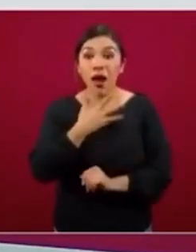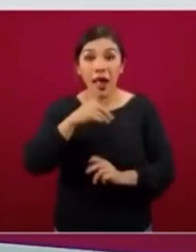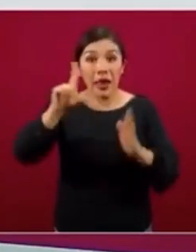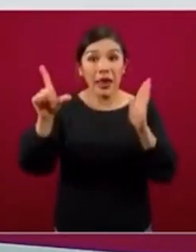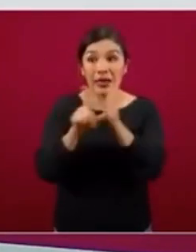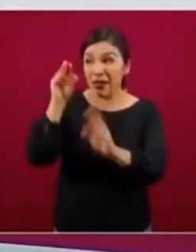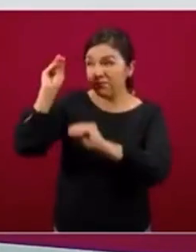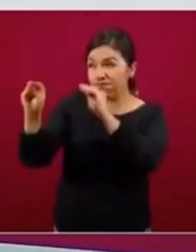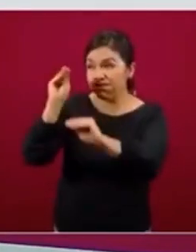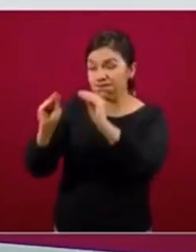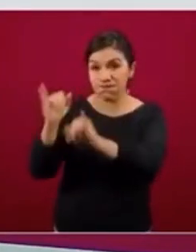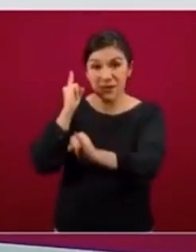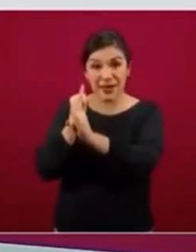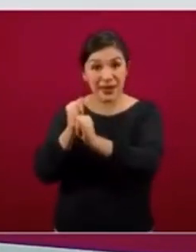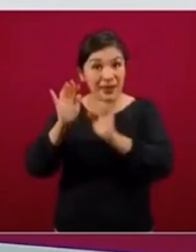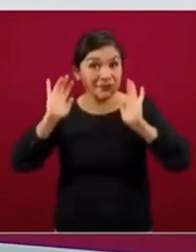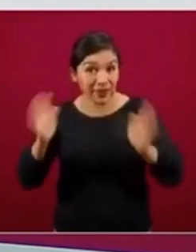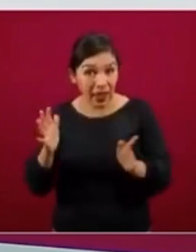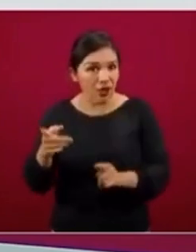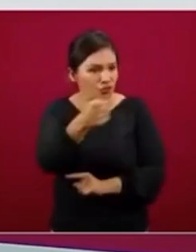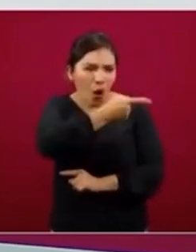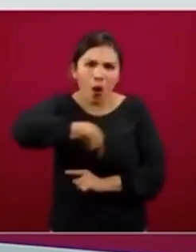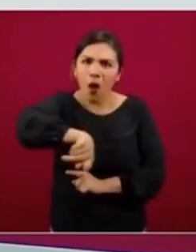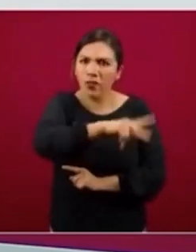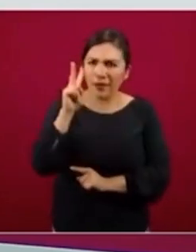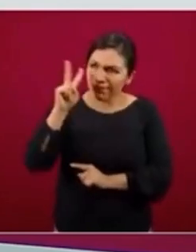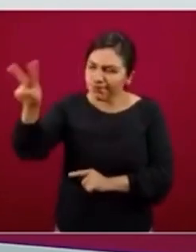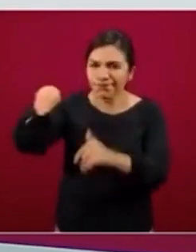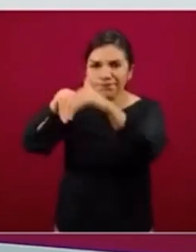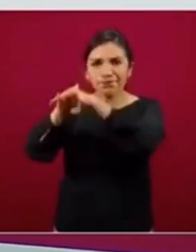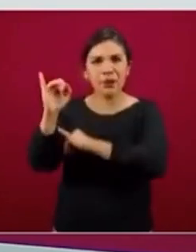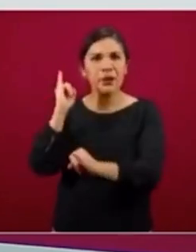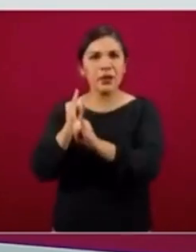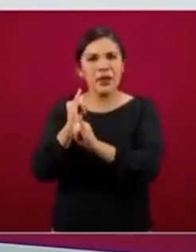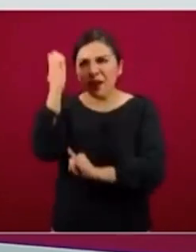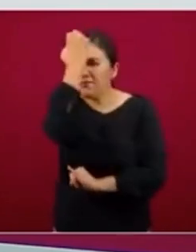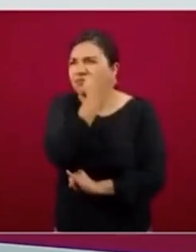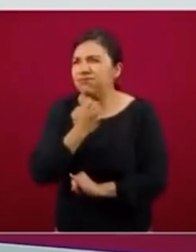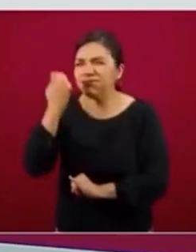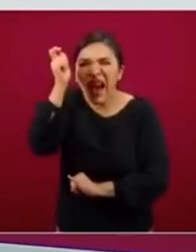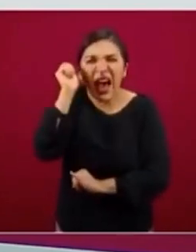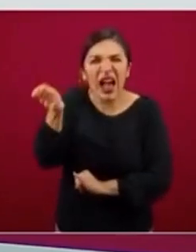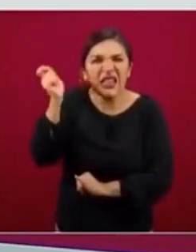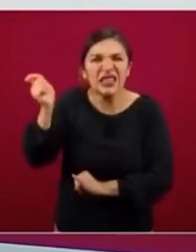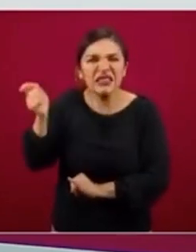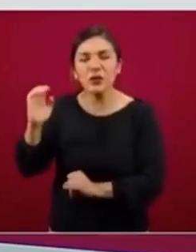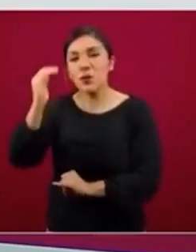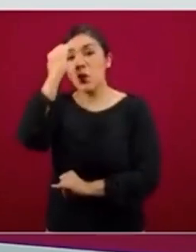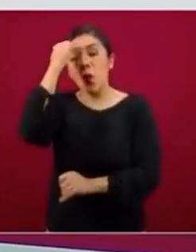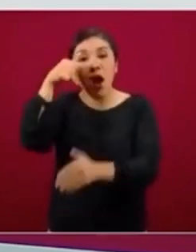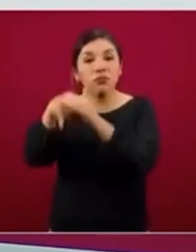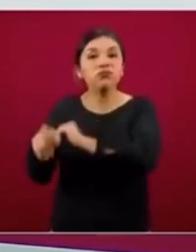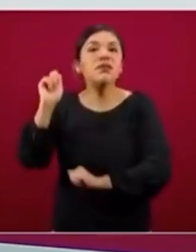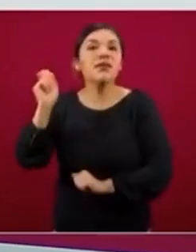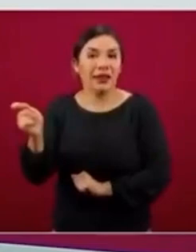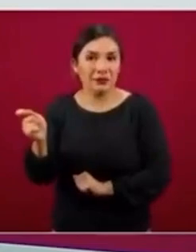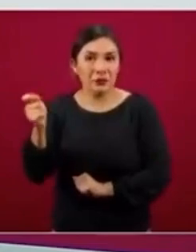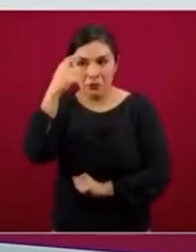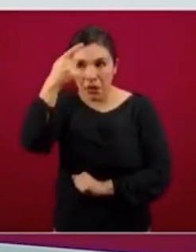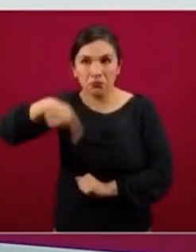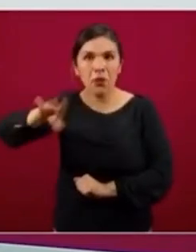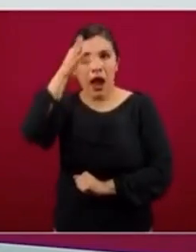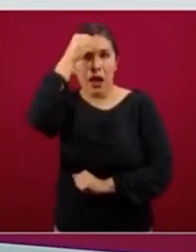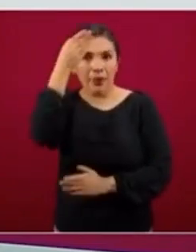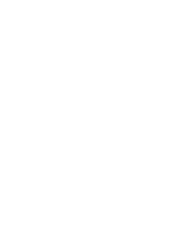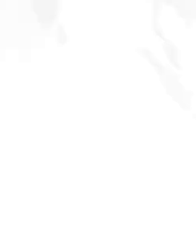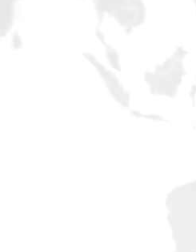lista esta plataforma todas las MIPIMES puedan entrar a explorarla y a ver lo que